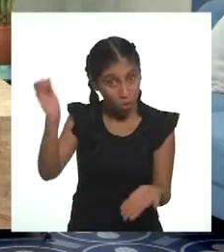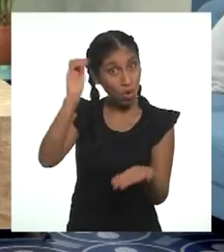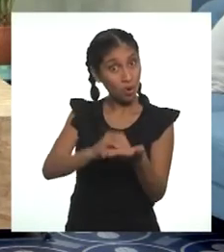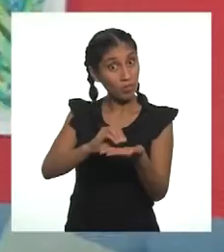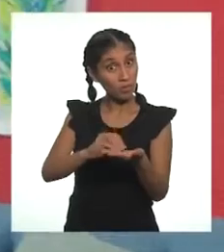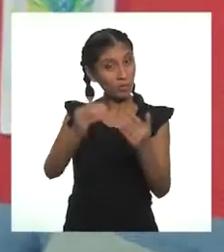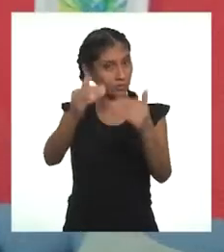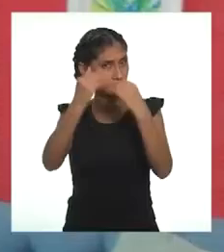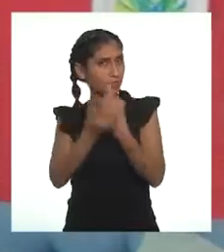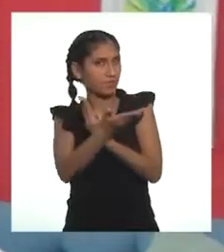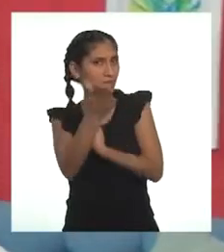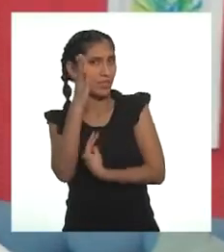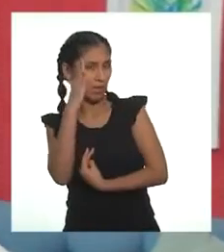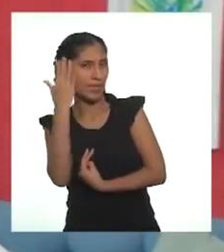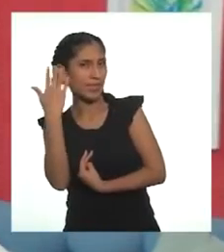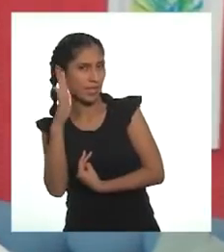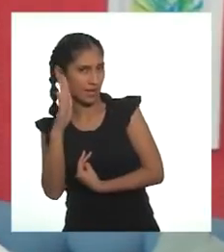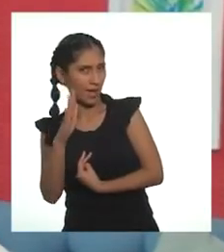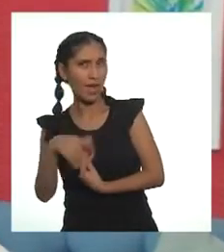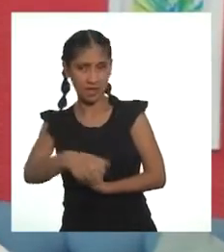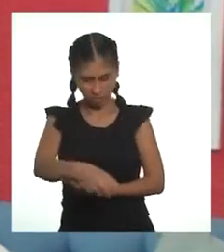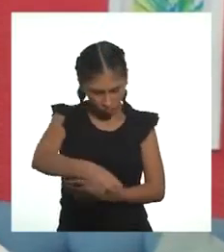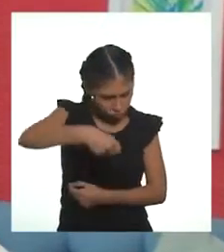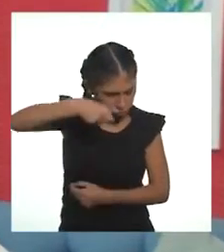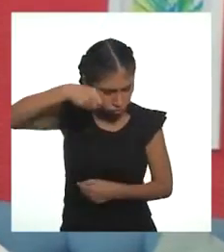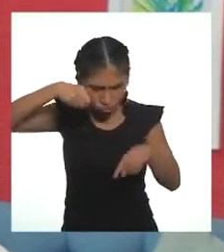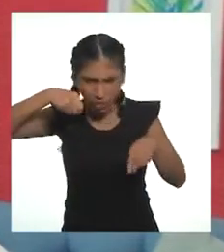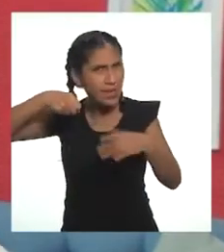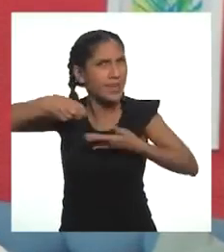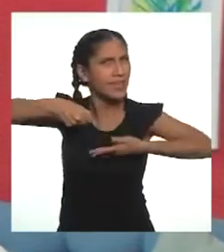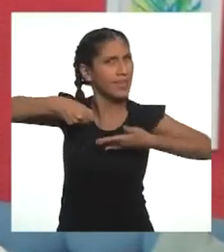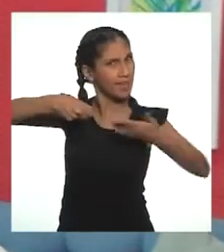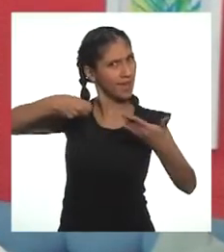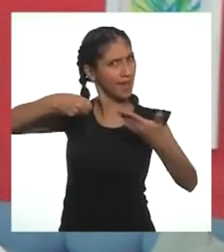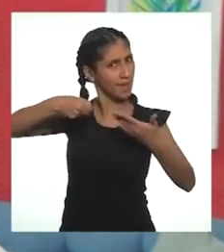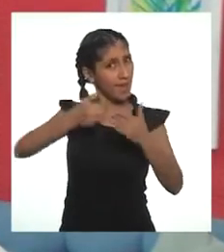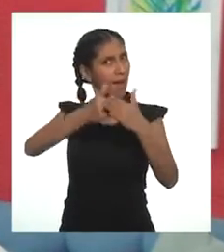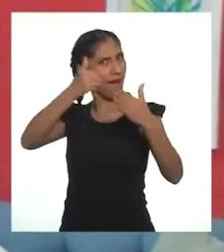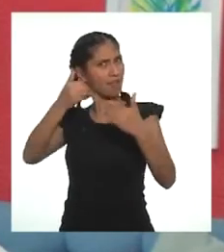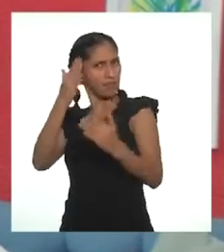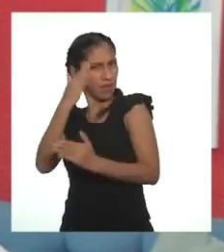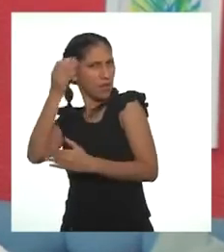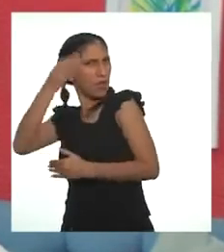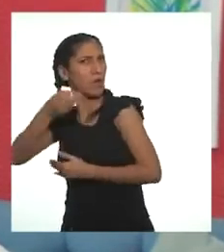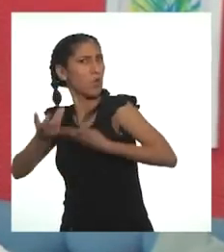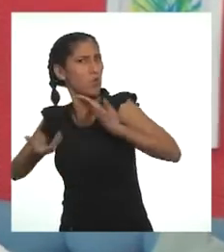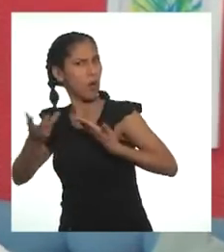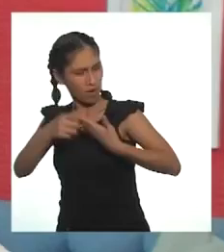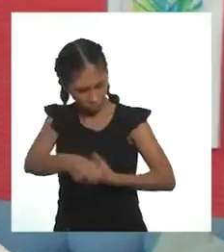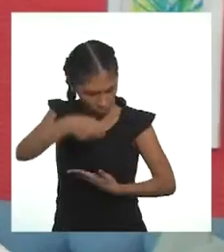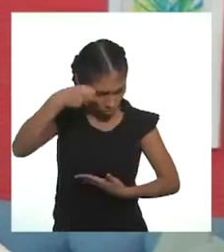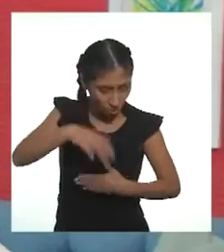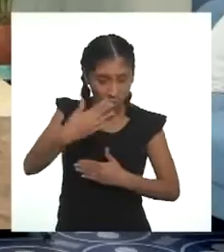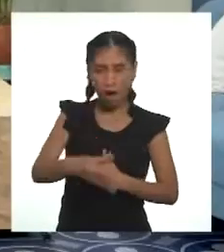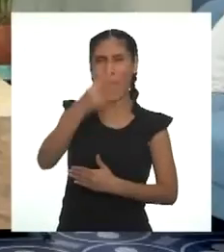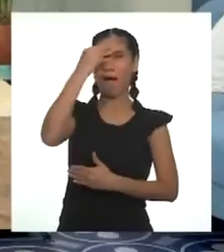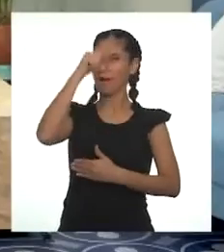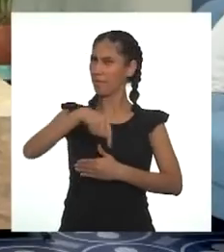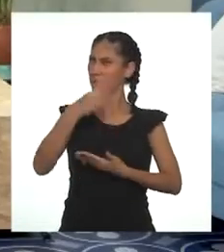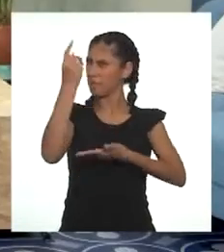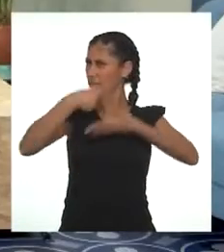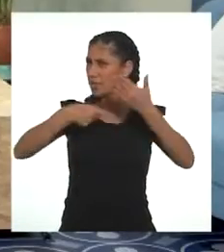set? Como ya saben, tenemos que encontrar esa verdad necesaria para abrirlo y así descubrir lo que nos quiere enseñar.